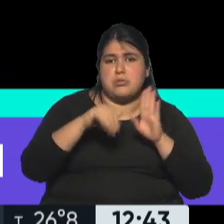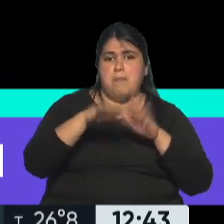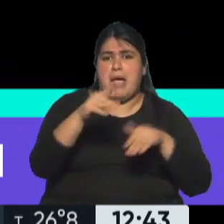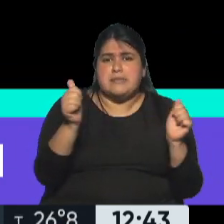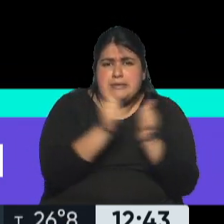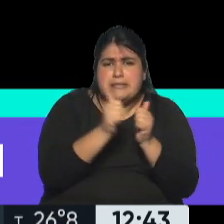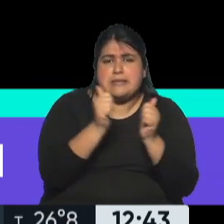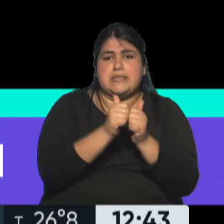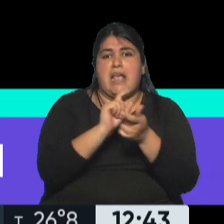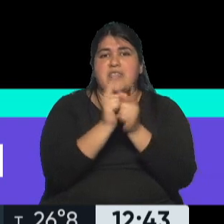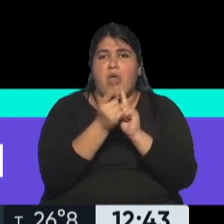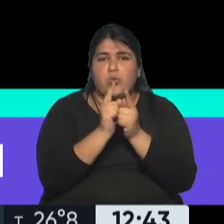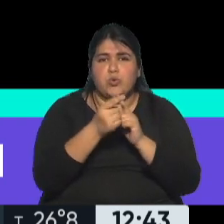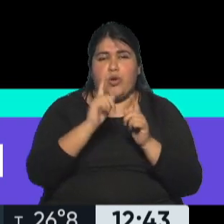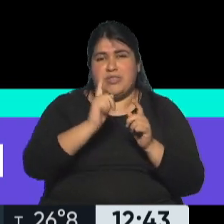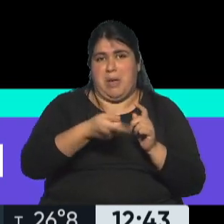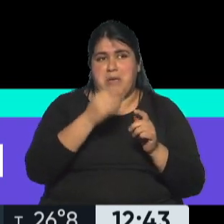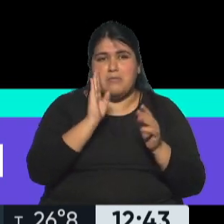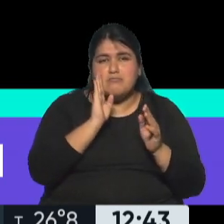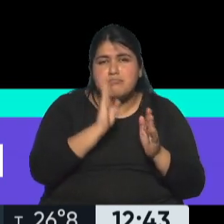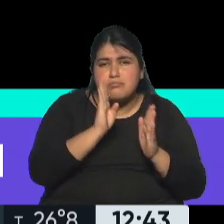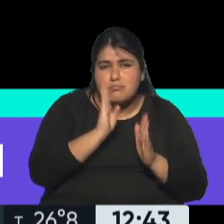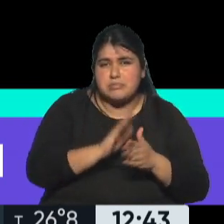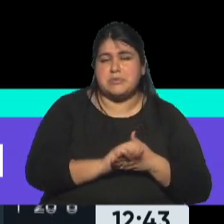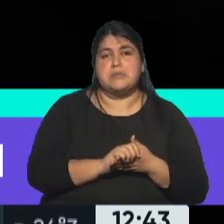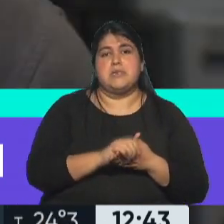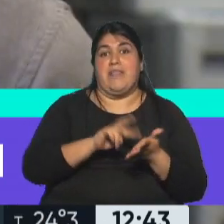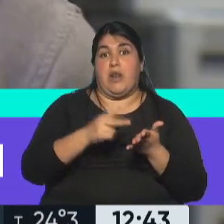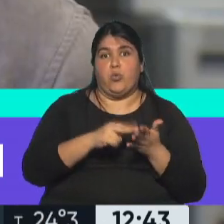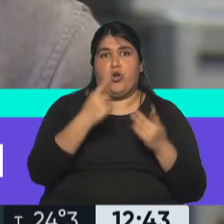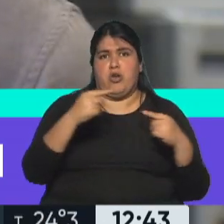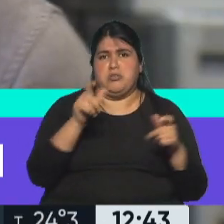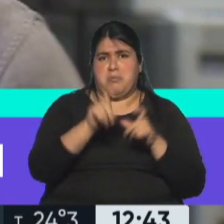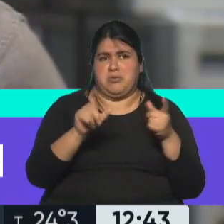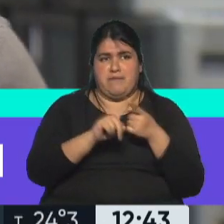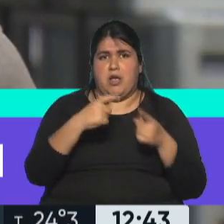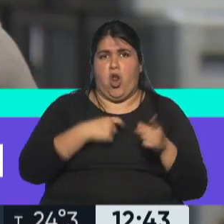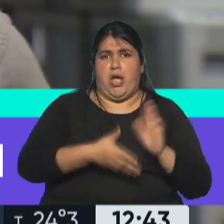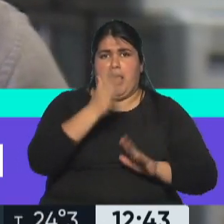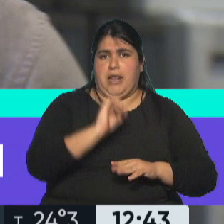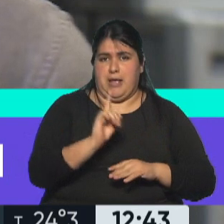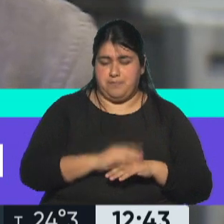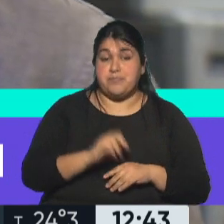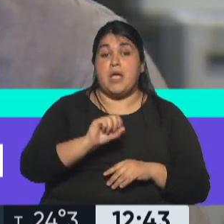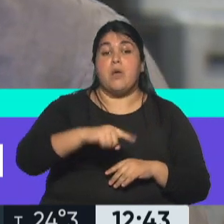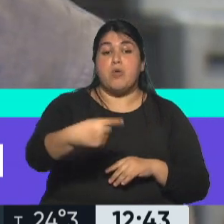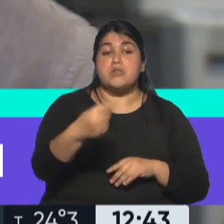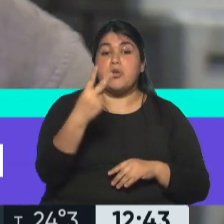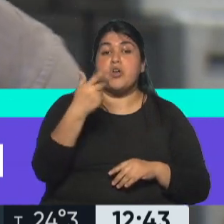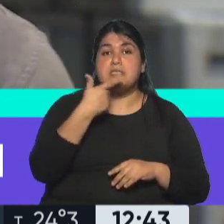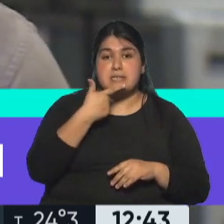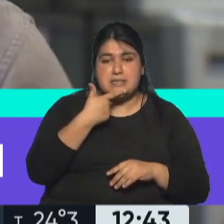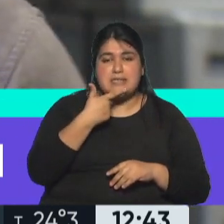enfermeras y los traductores, pero aquellos niños eran hallanto porque no se querían ir. La película se estrena el 2 de septiembre por la plataforma